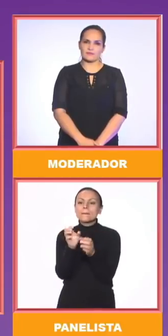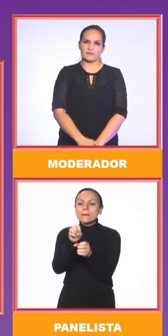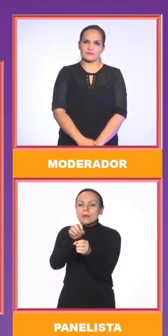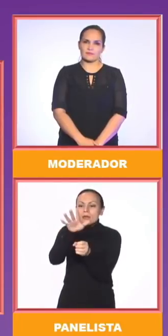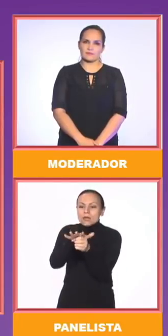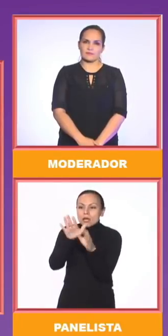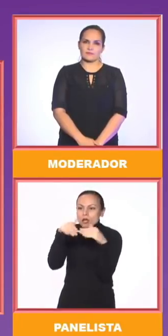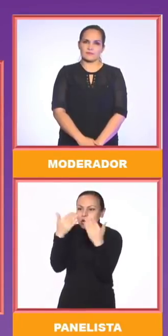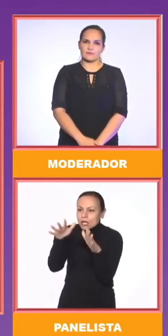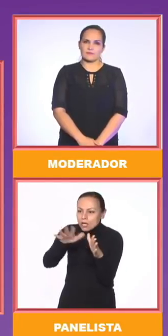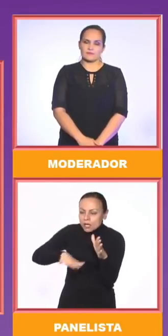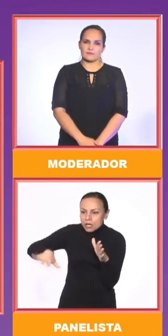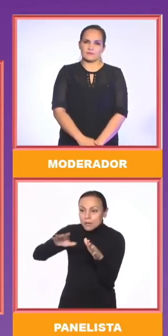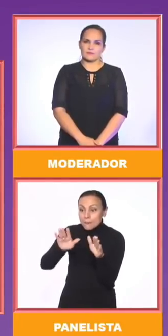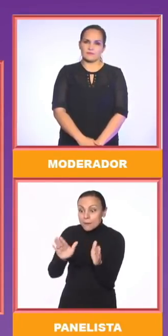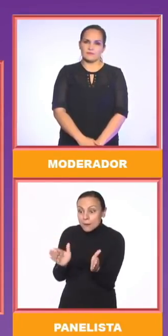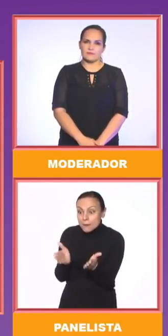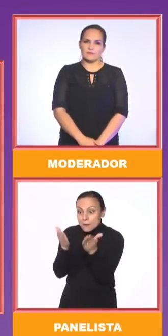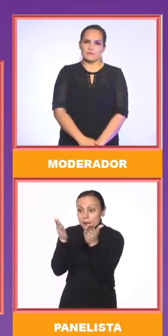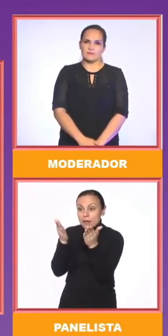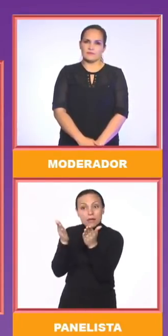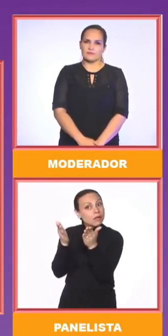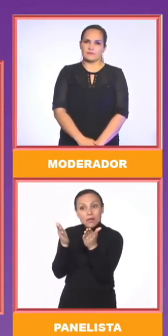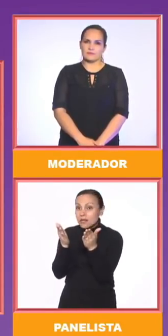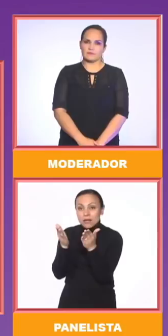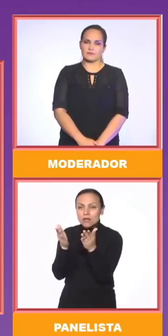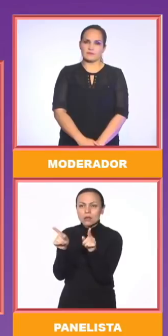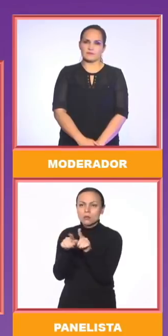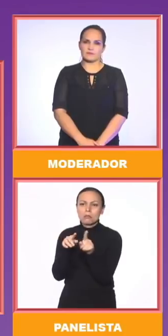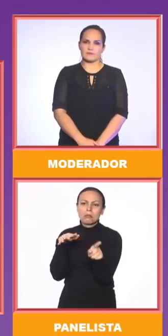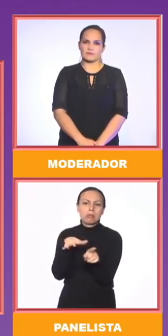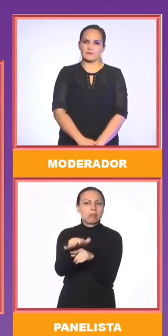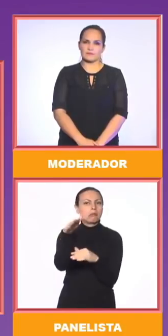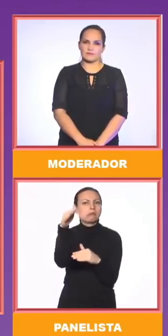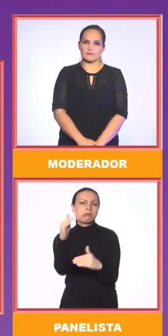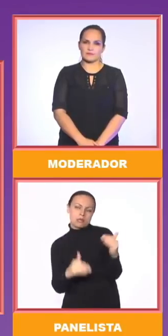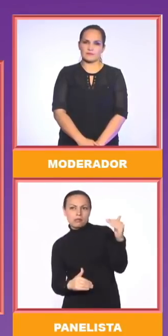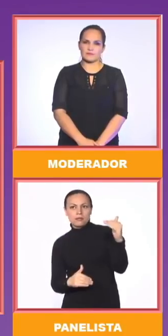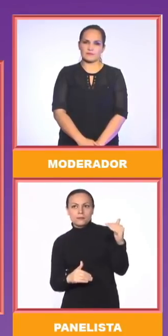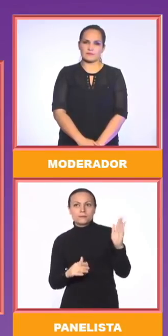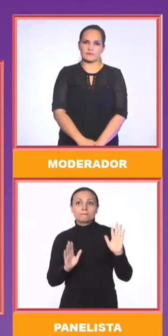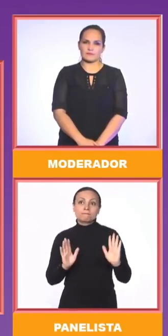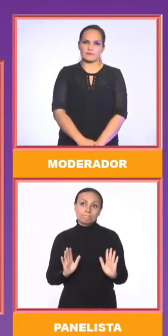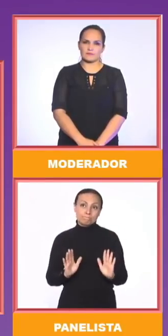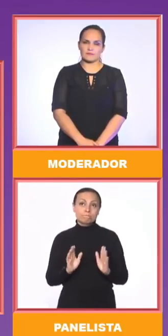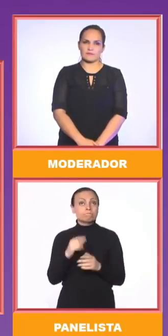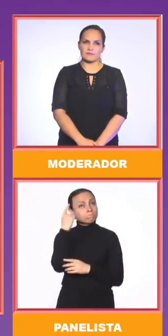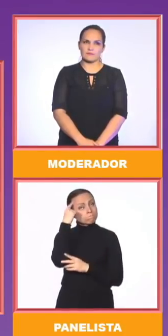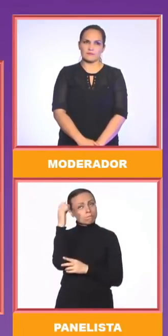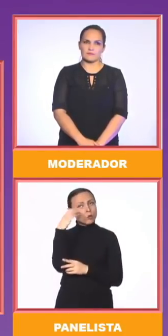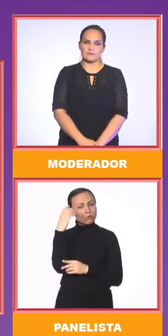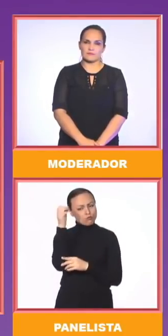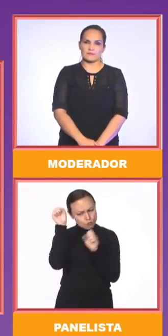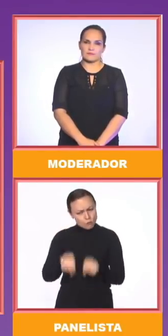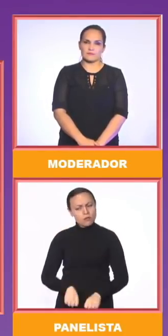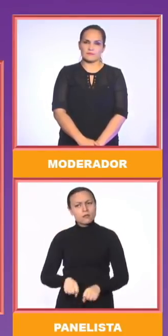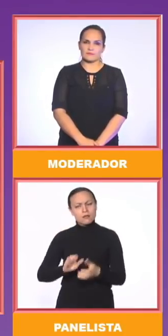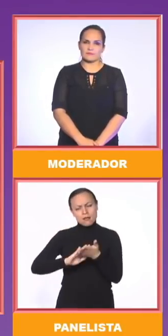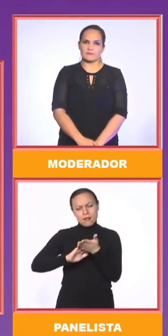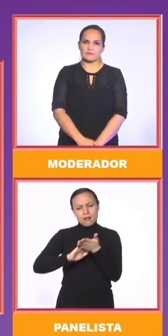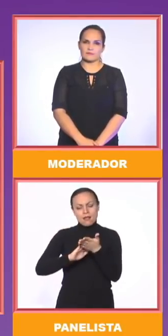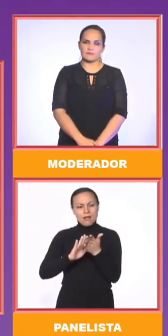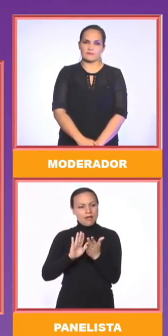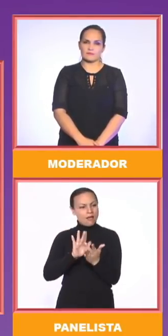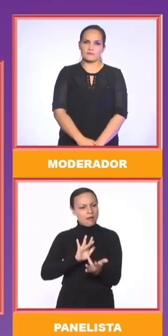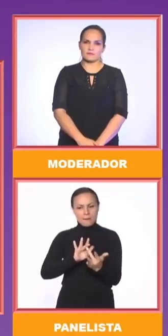mecanismo de movilidad social. Yo creo que en Colombia hay posibilidades de hacerlo. Creo que el